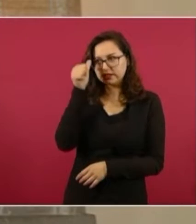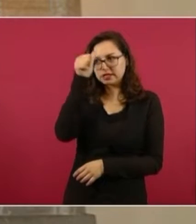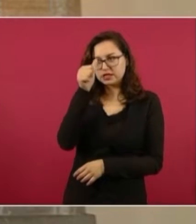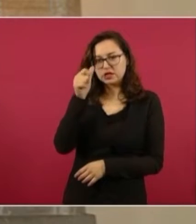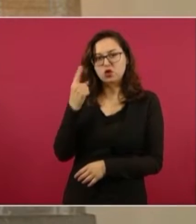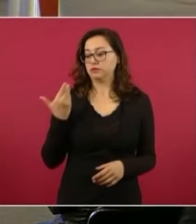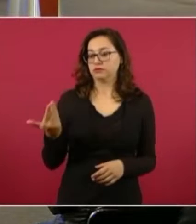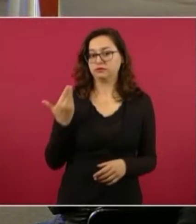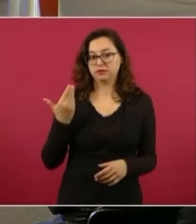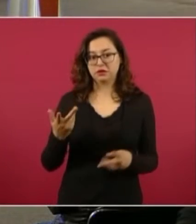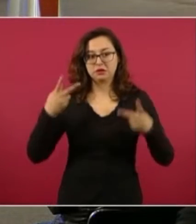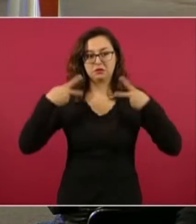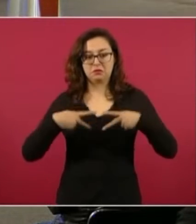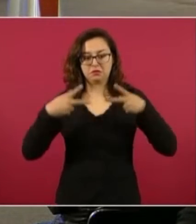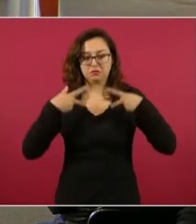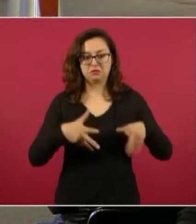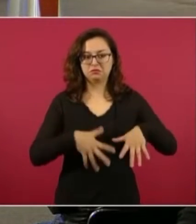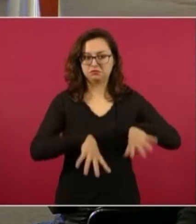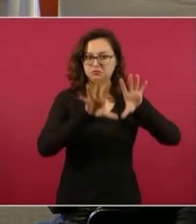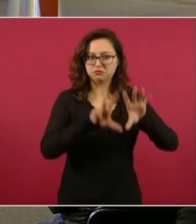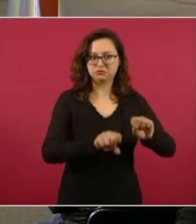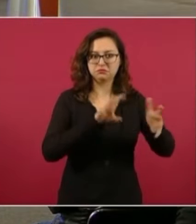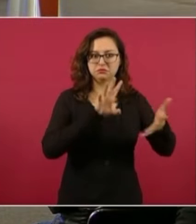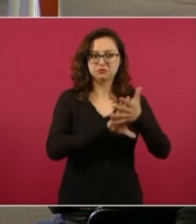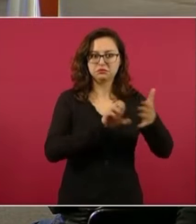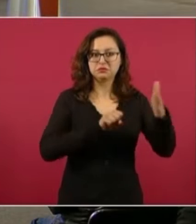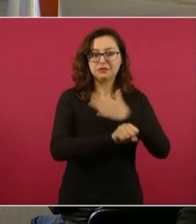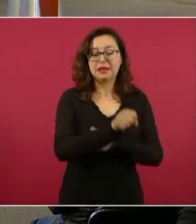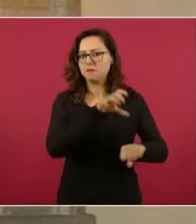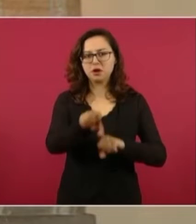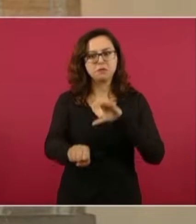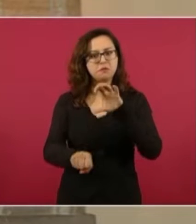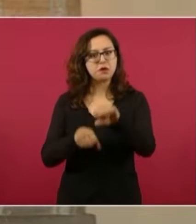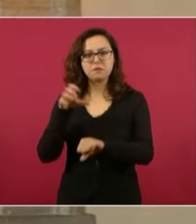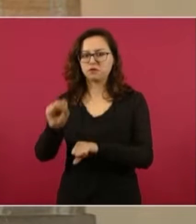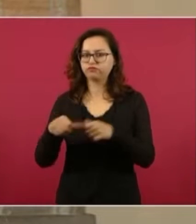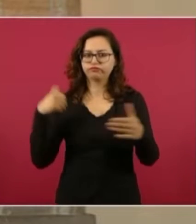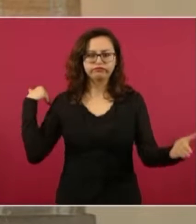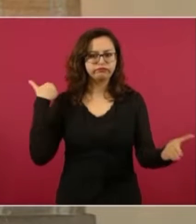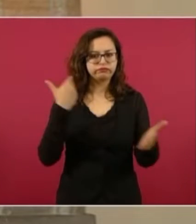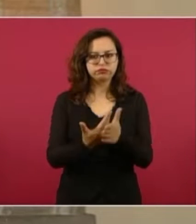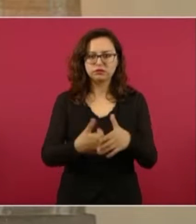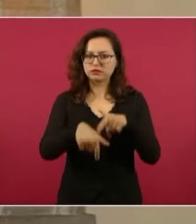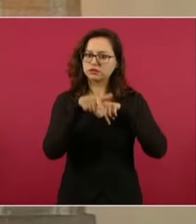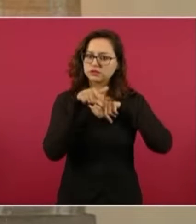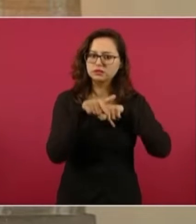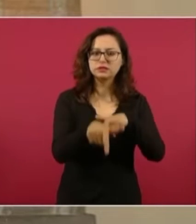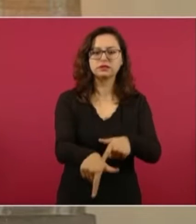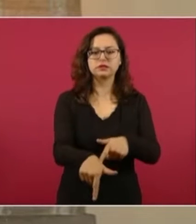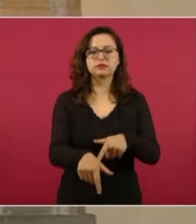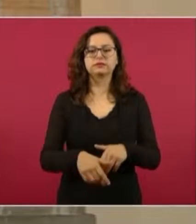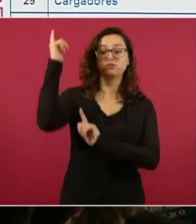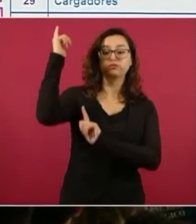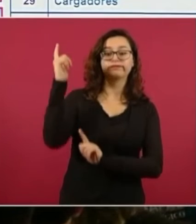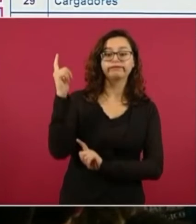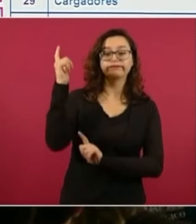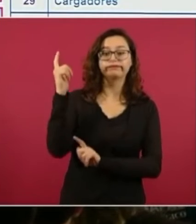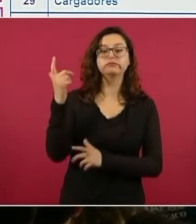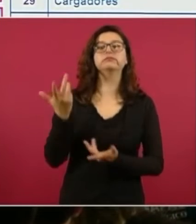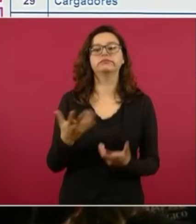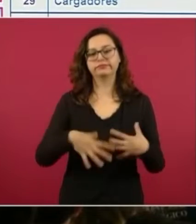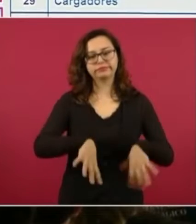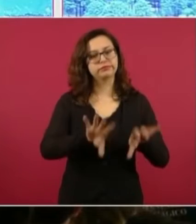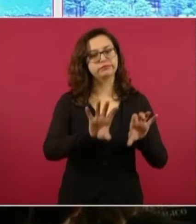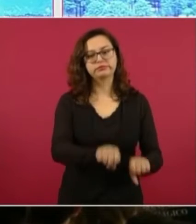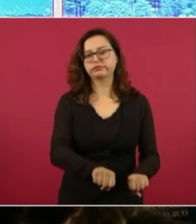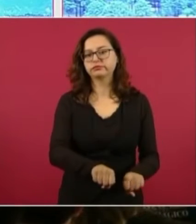Fiscalía General de Chihuahua fue detenido Alfredo Evaristo N., que cuenta con orden de aprehensión vigente por el delito de portación de armas